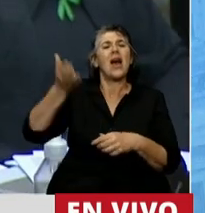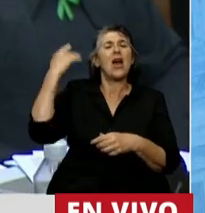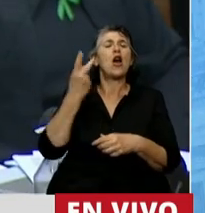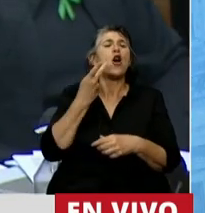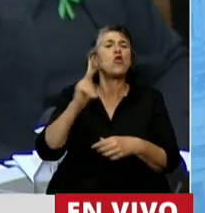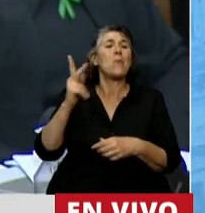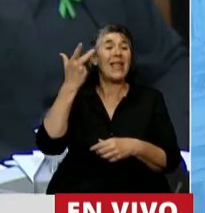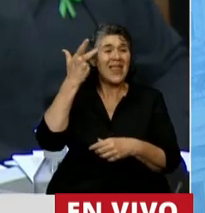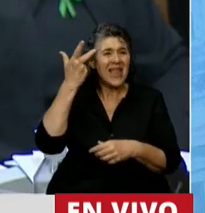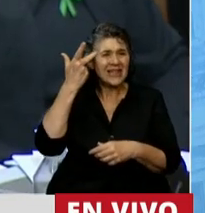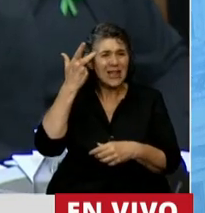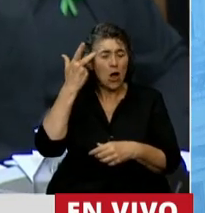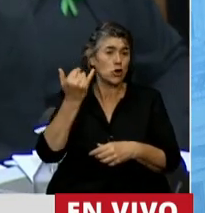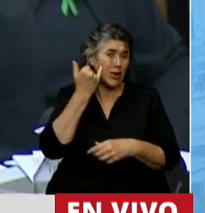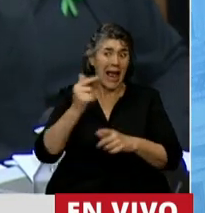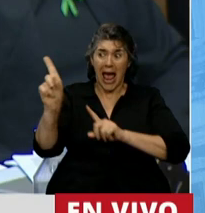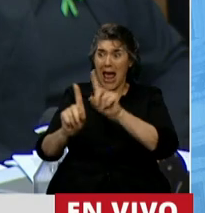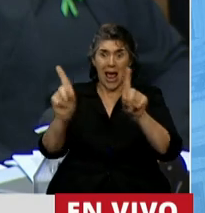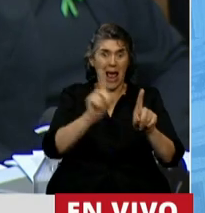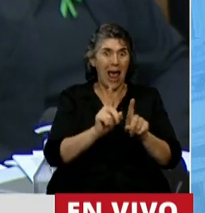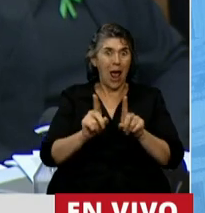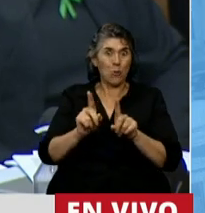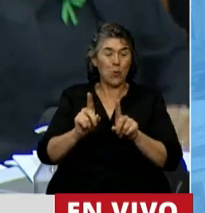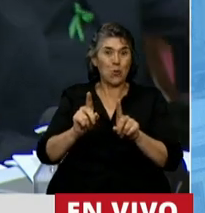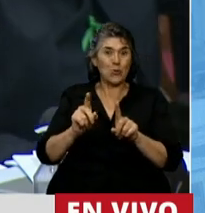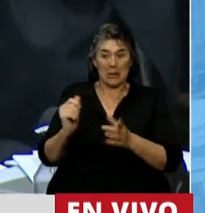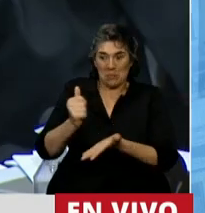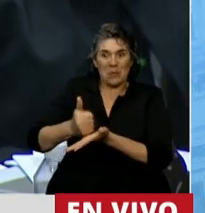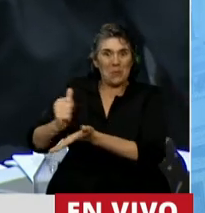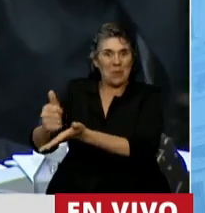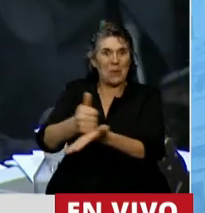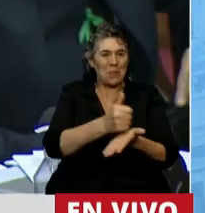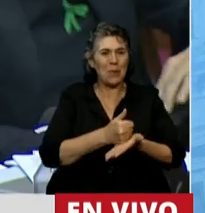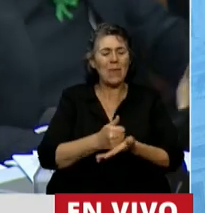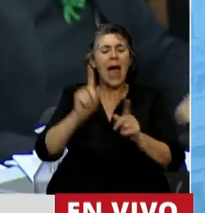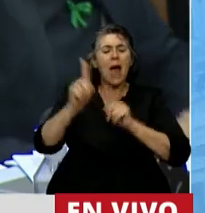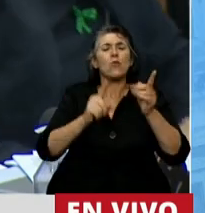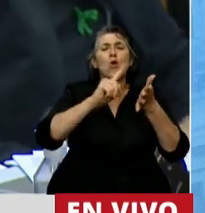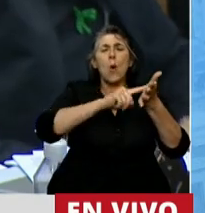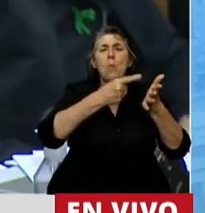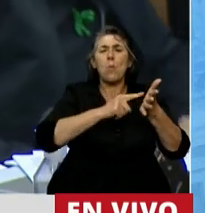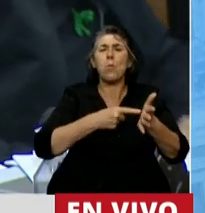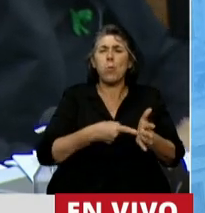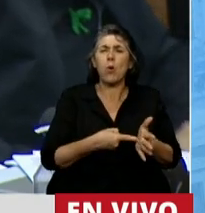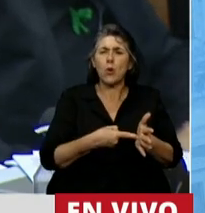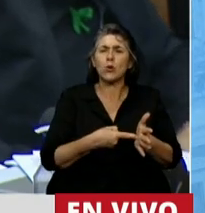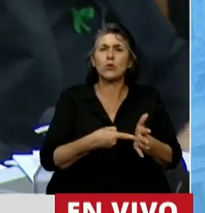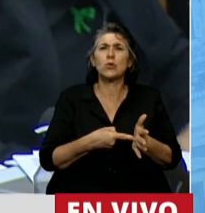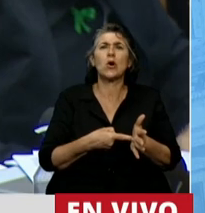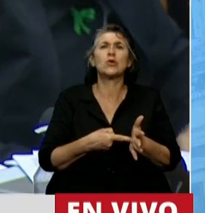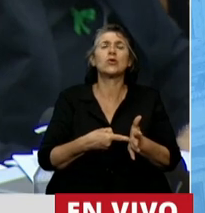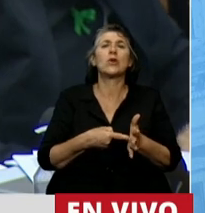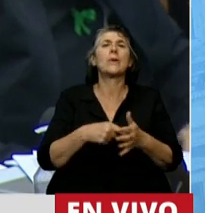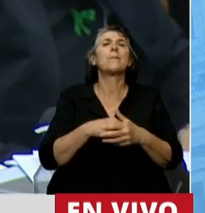del cual muchos de los que estamos aquí fuimos parte, hay aspectos relevantes del debate que aún a pesar de lo acotado, de lo